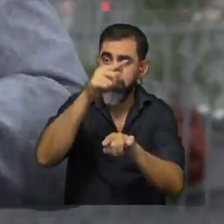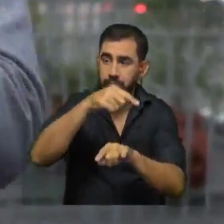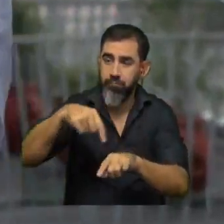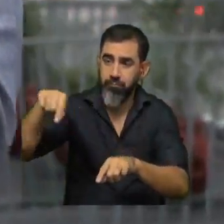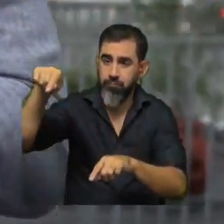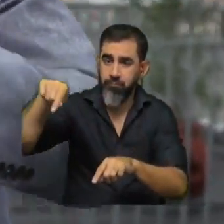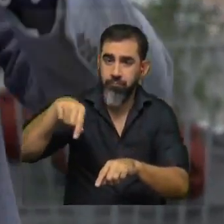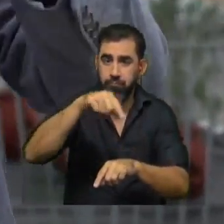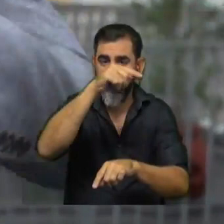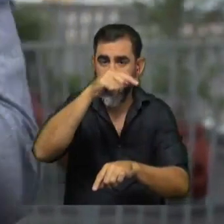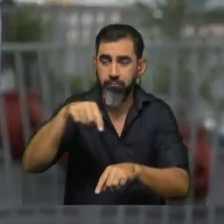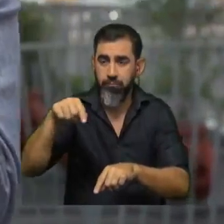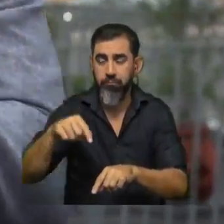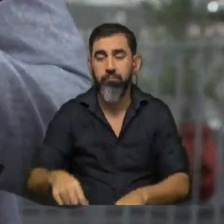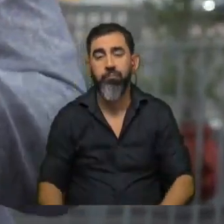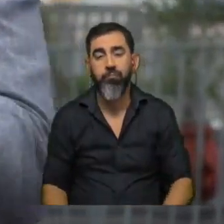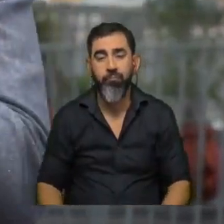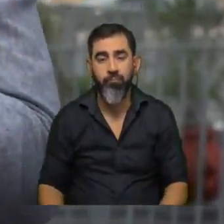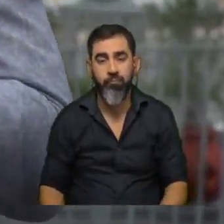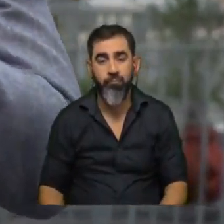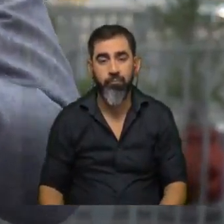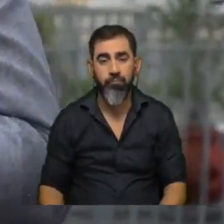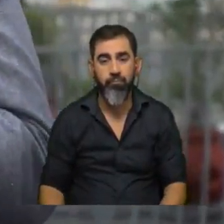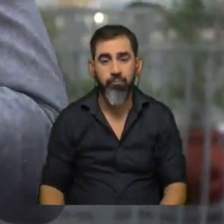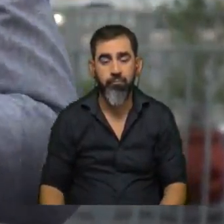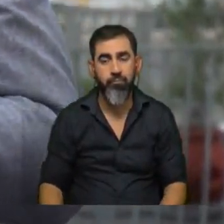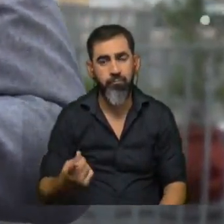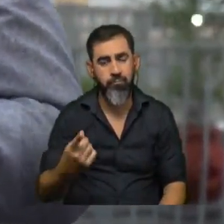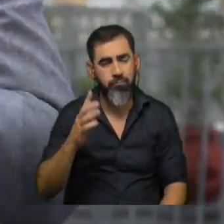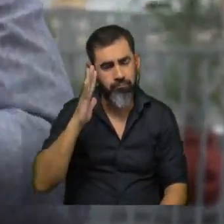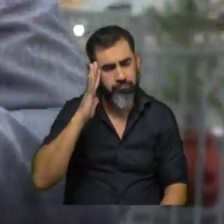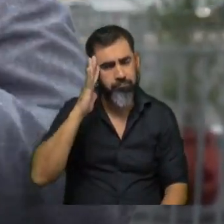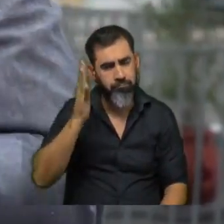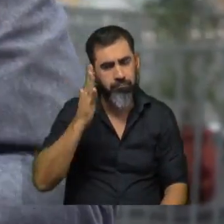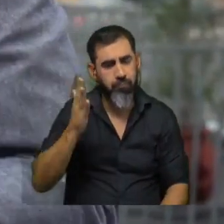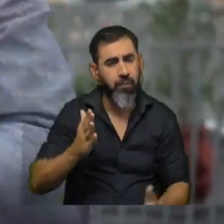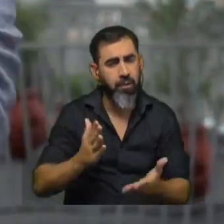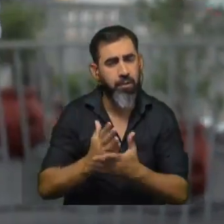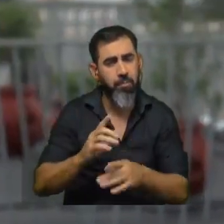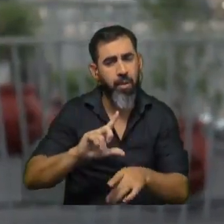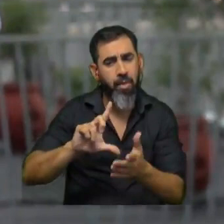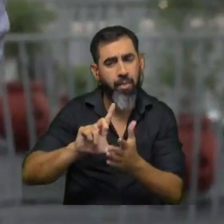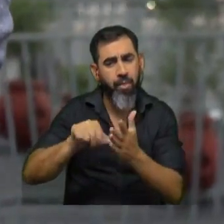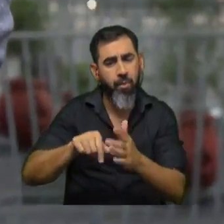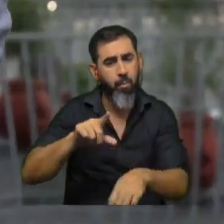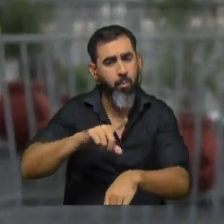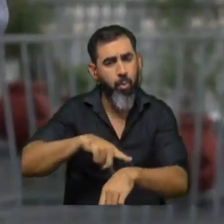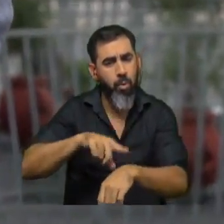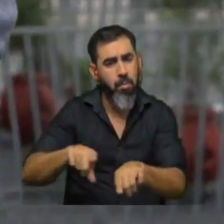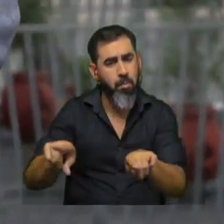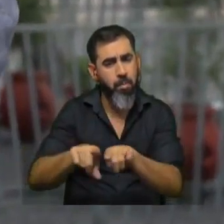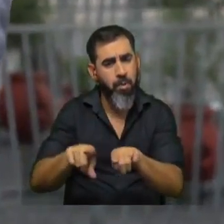y de a poco iba perdiendo la amplitud y Galileo le pareció que siempre demoraba al mismo tiempo y lo